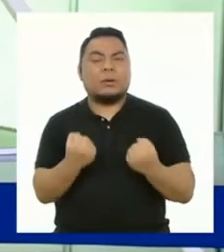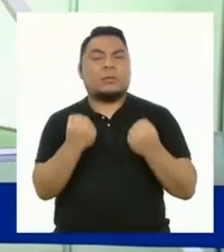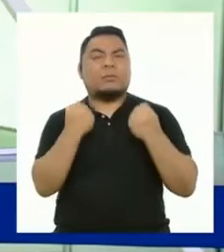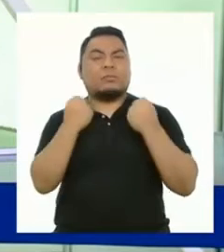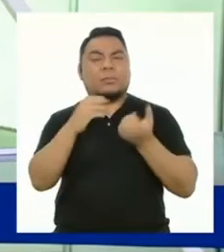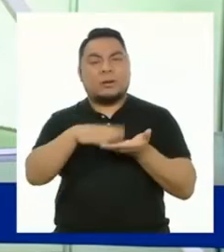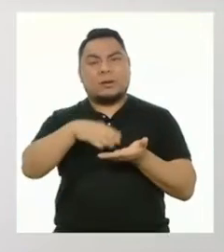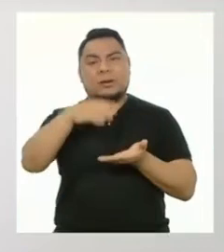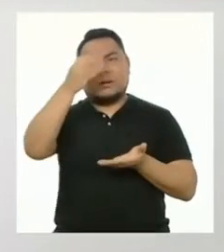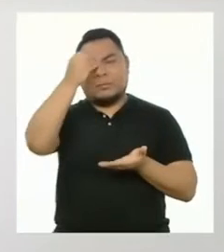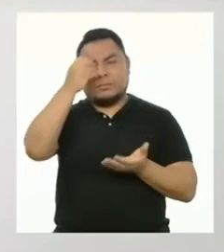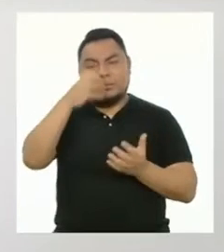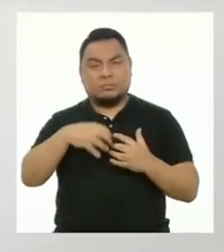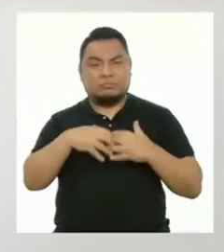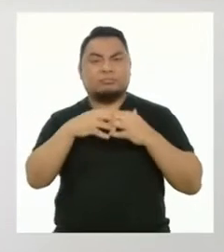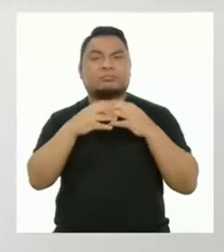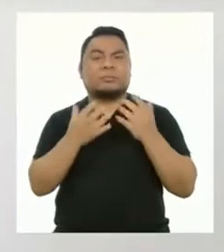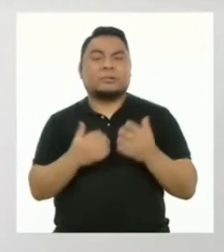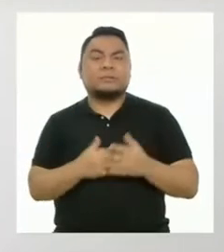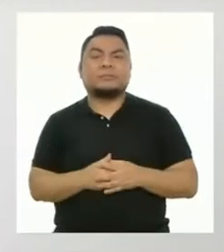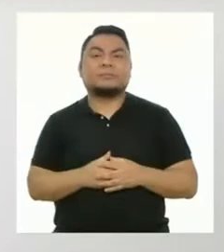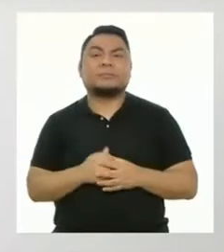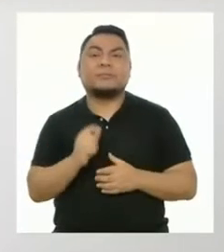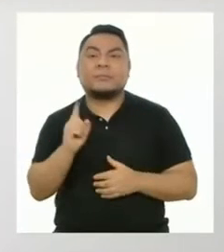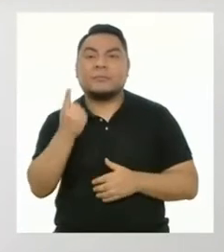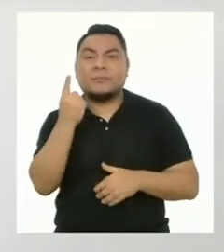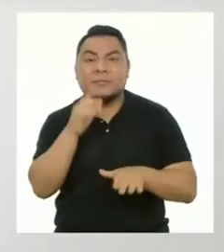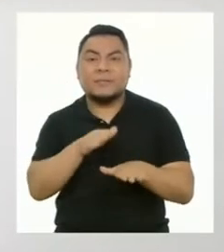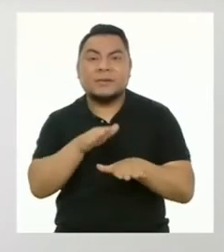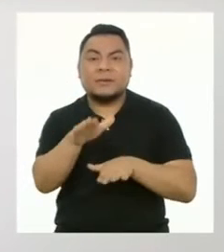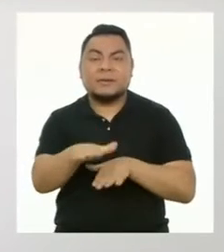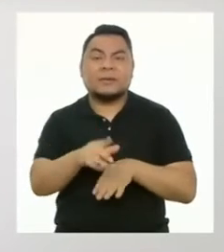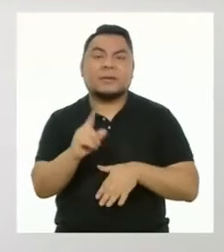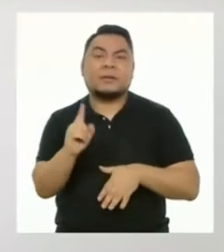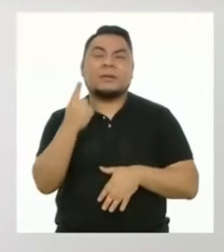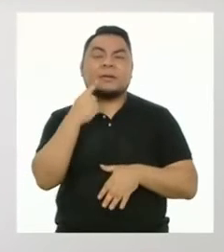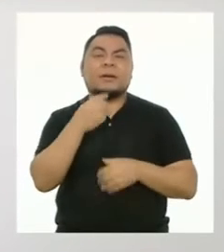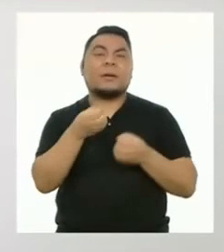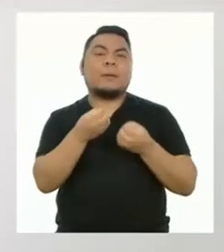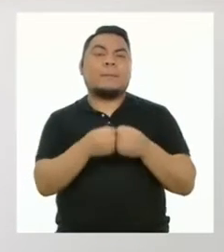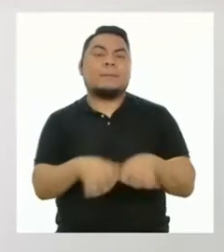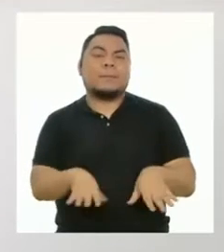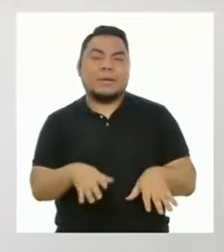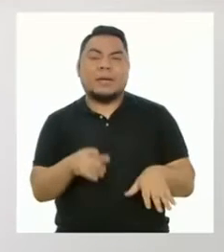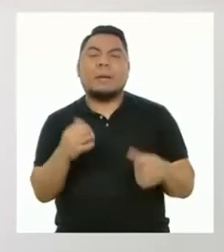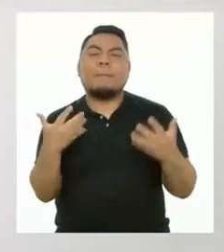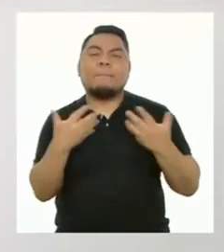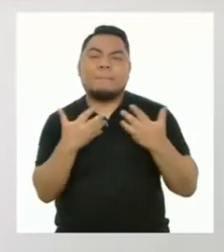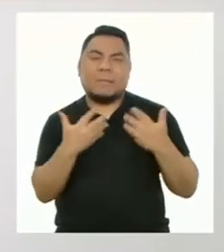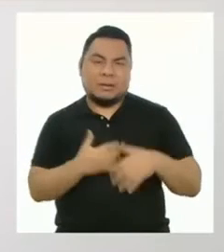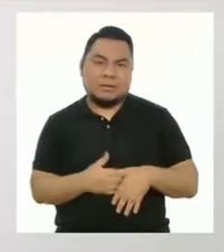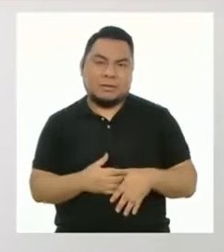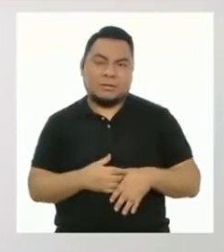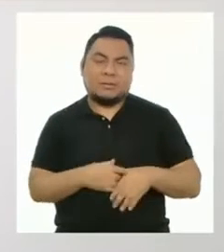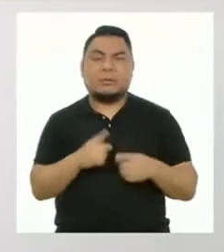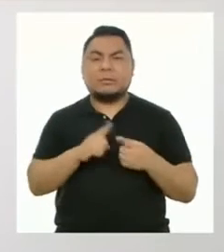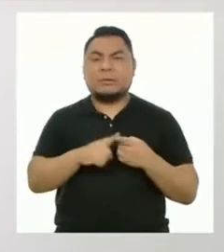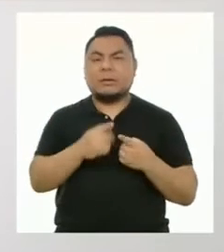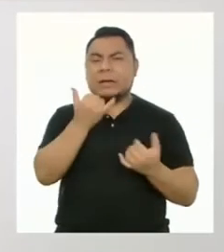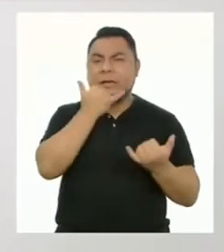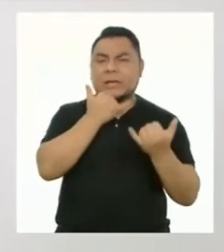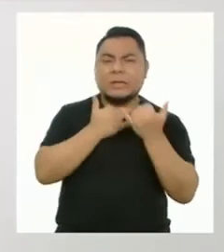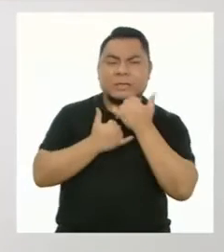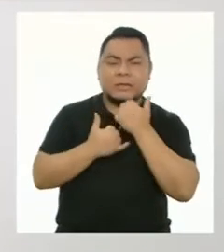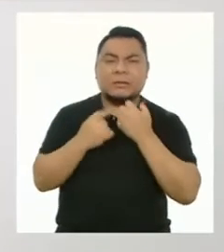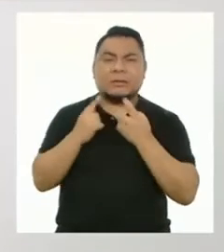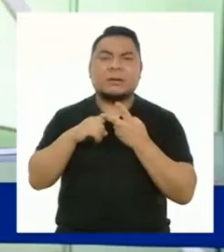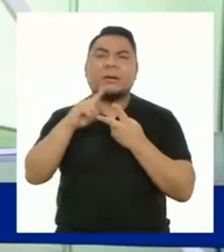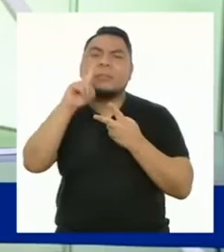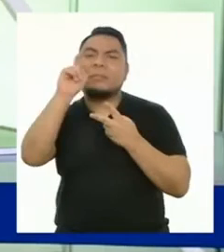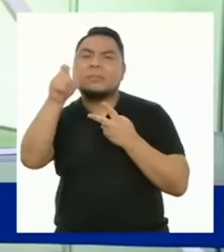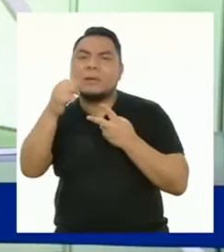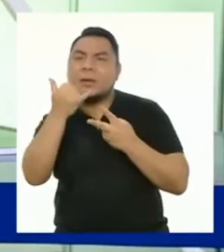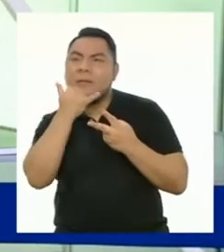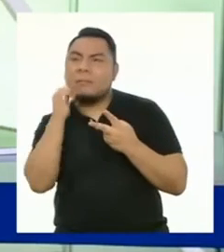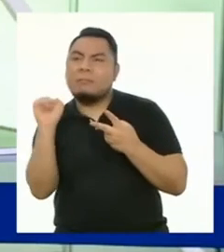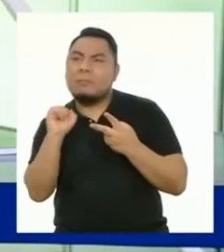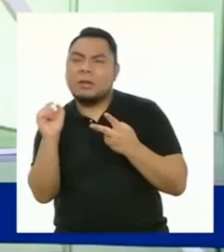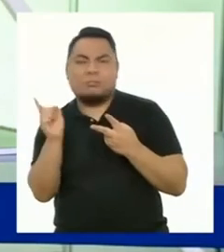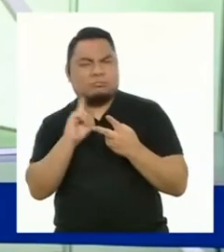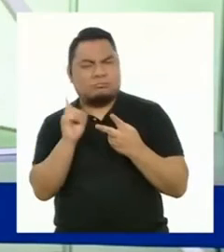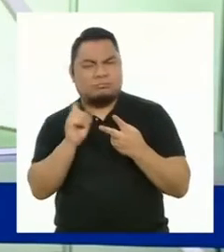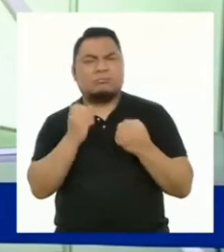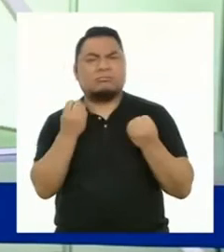potenciar su aprendizaje. El primer paso es perder el miedo a dos cosas, equivocarse y preguntar.